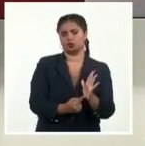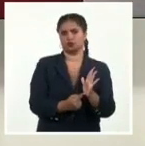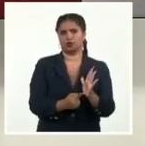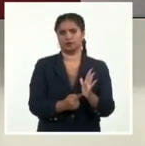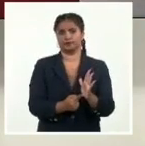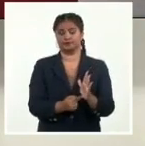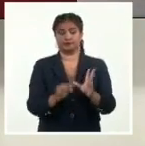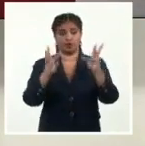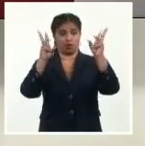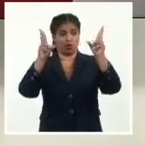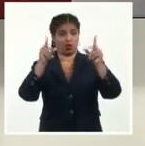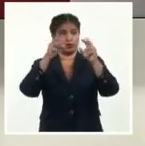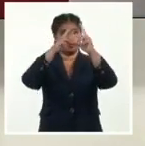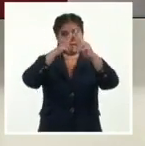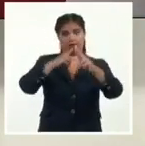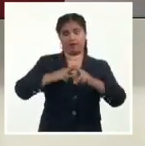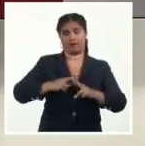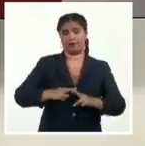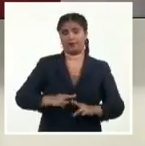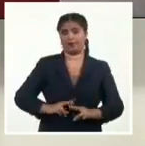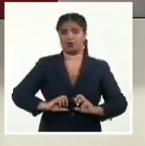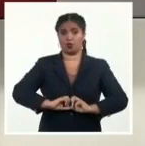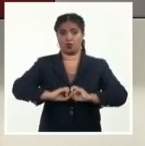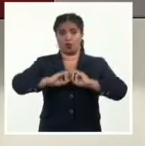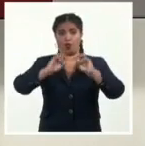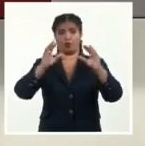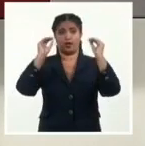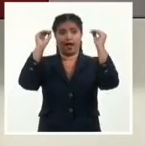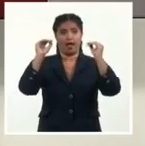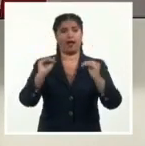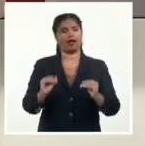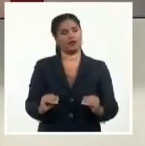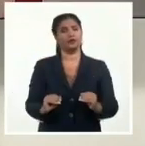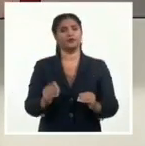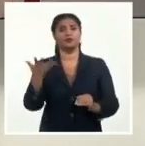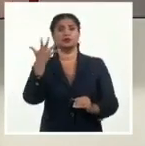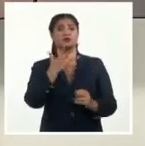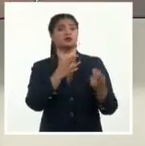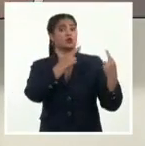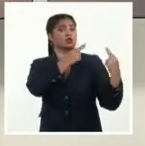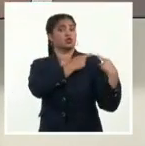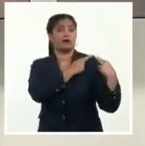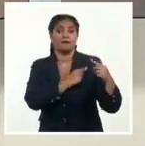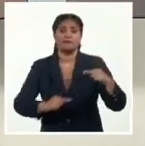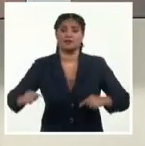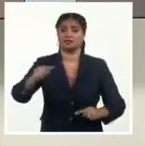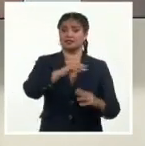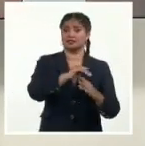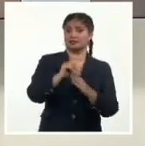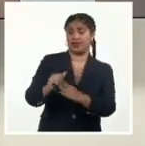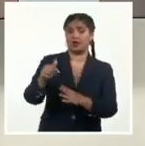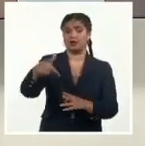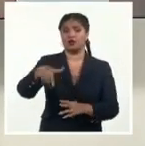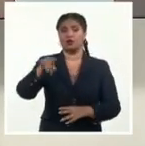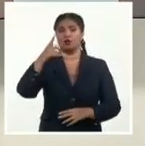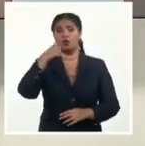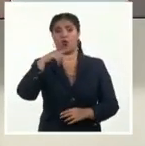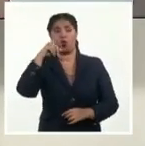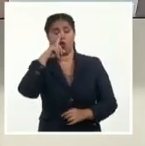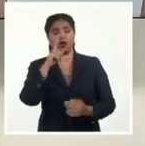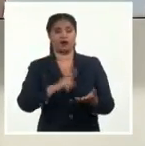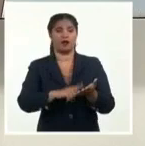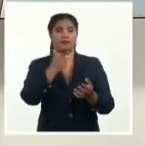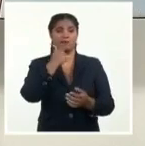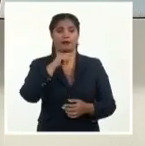La lista de participantes antillanos, publicada por el diario HIT, tiene como capitán a Juan Pablo Vásquez e incluye a Lester Ders, Marcos